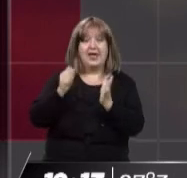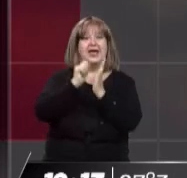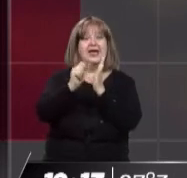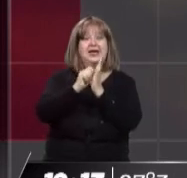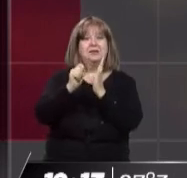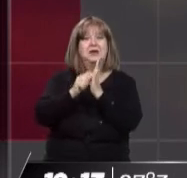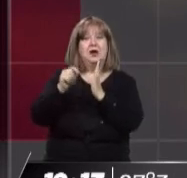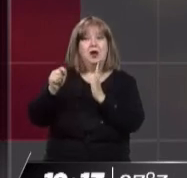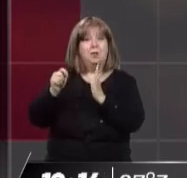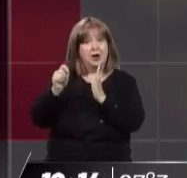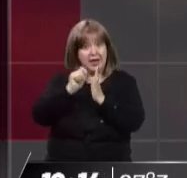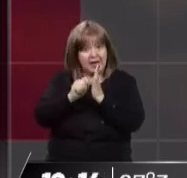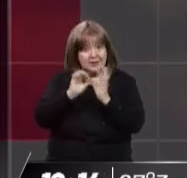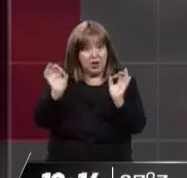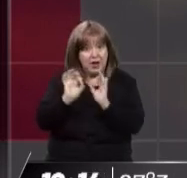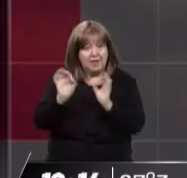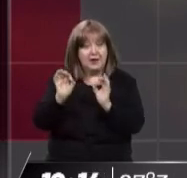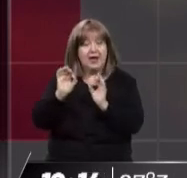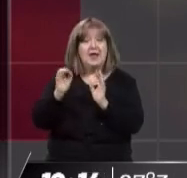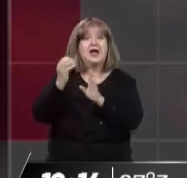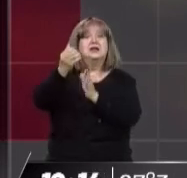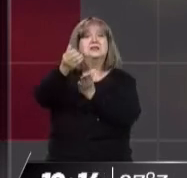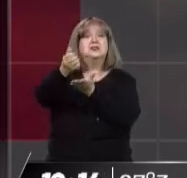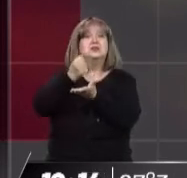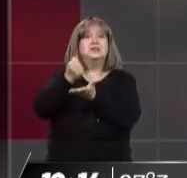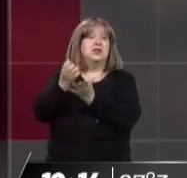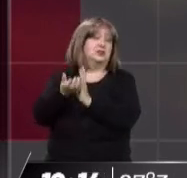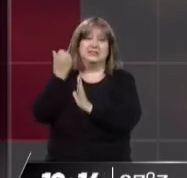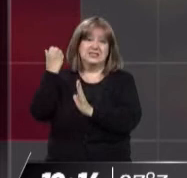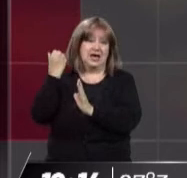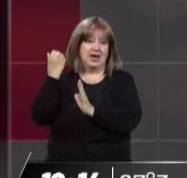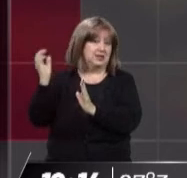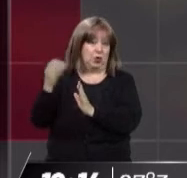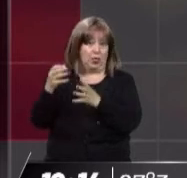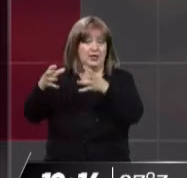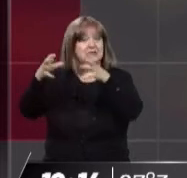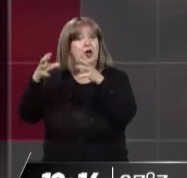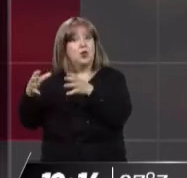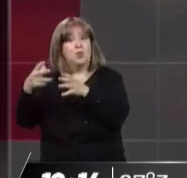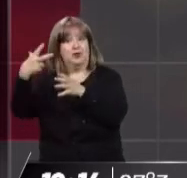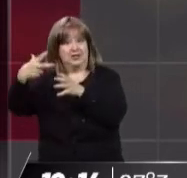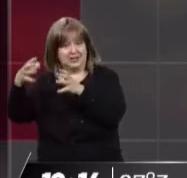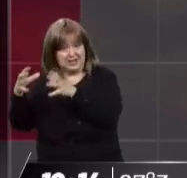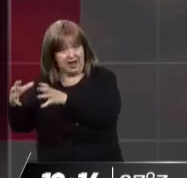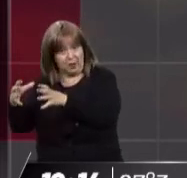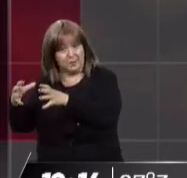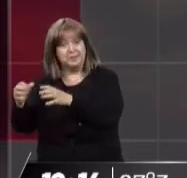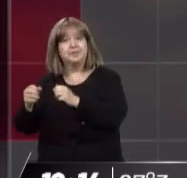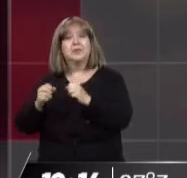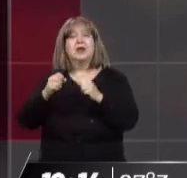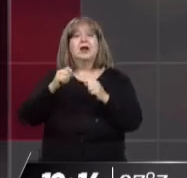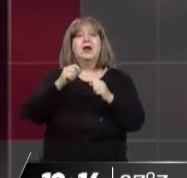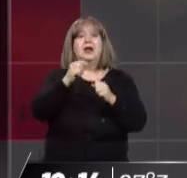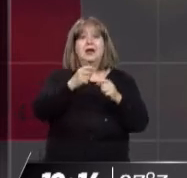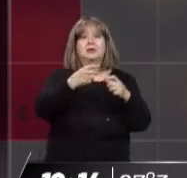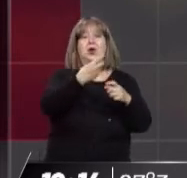empezar a sentir un impacto fuerte en sus boletas. Bueno, estos son los otros dos niveles que seguirán y de otra manera. Los sectores